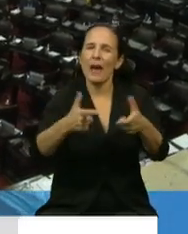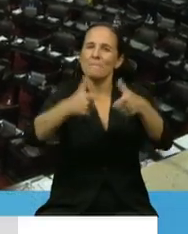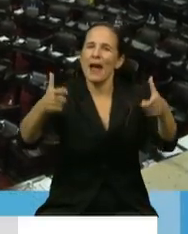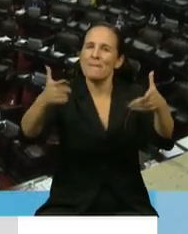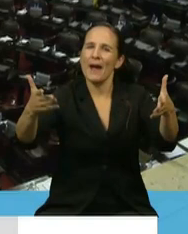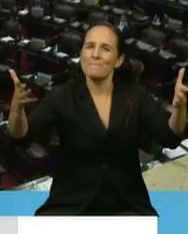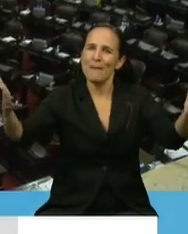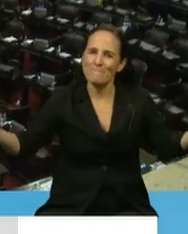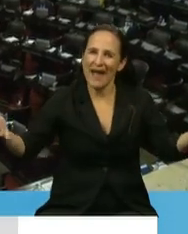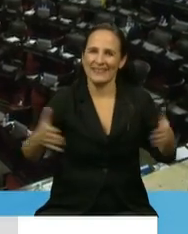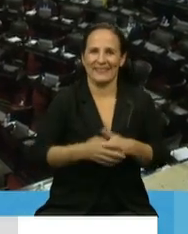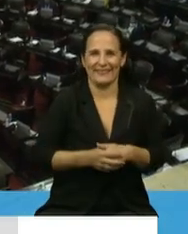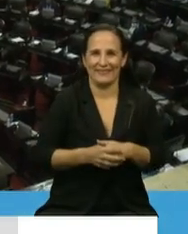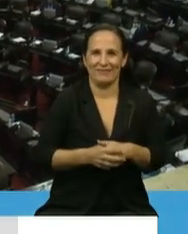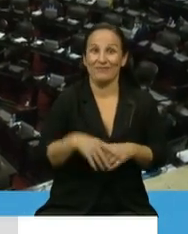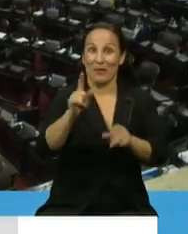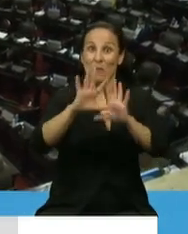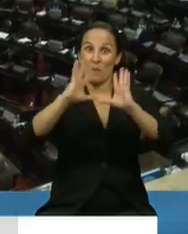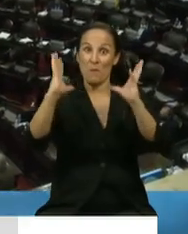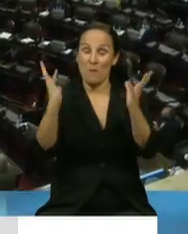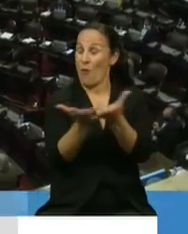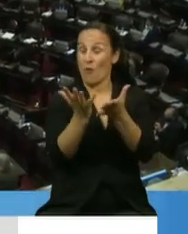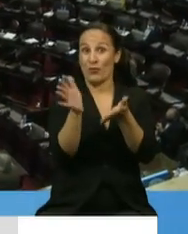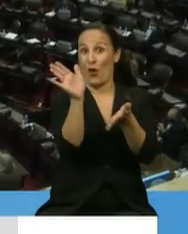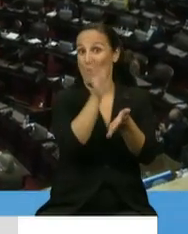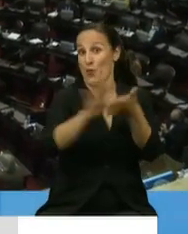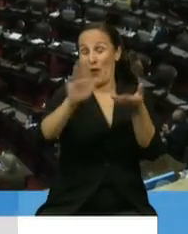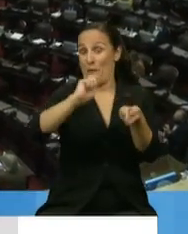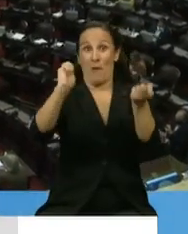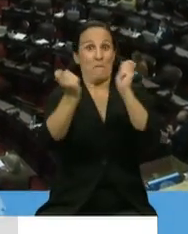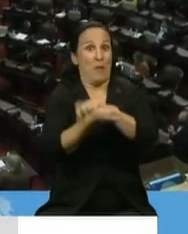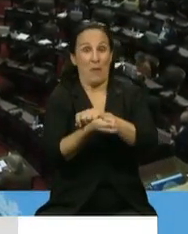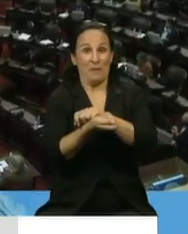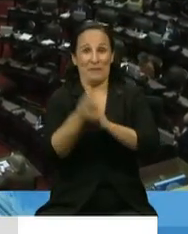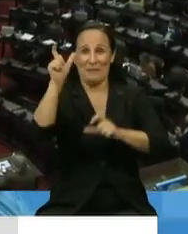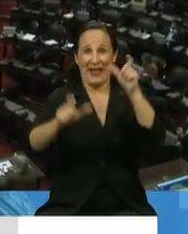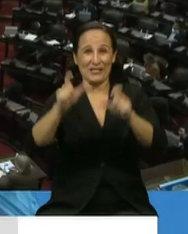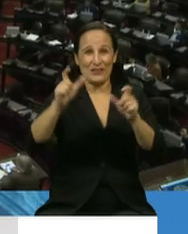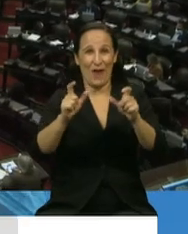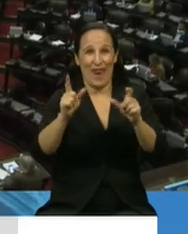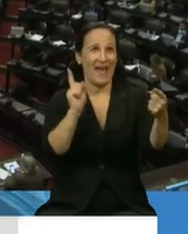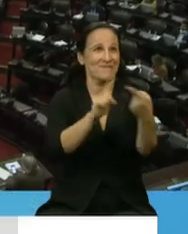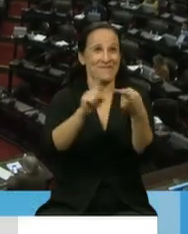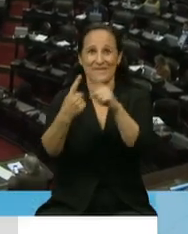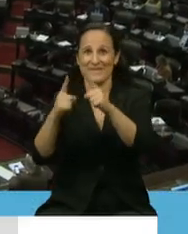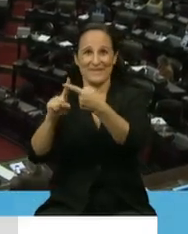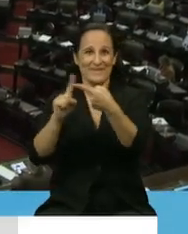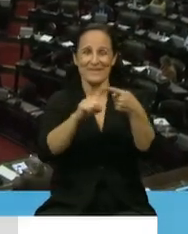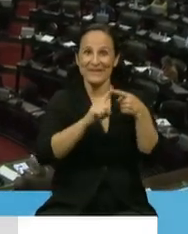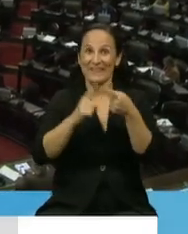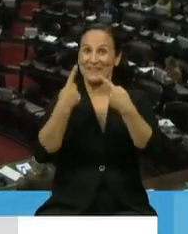un nuevo mundo que va a generar nuevas formas de vinculación. Me parece que tenemos que tener la cabeza